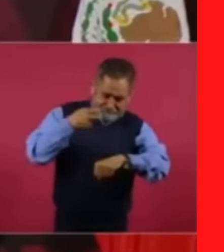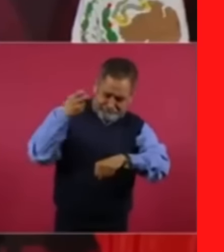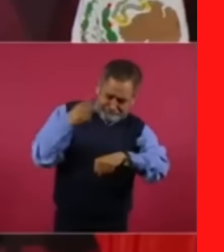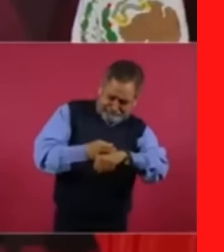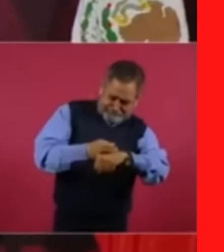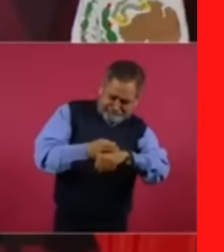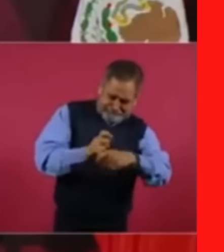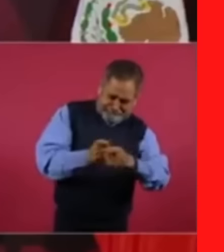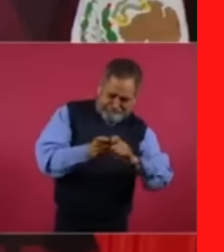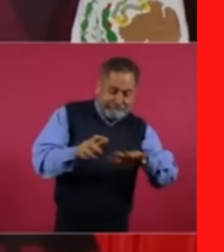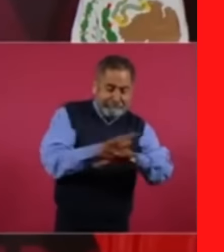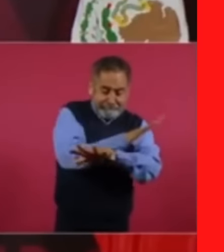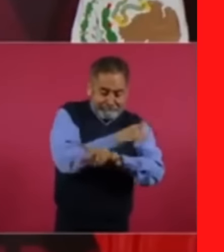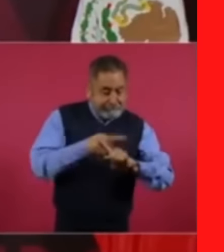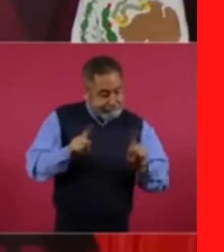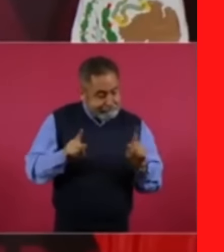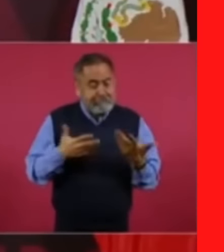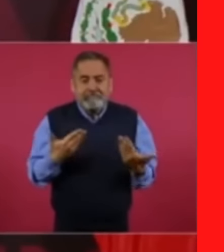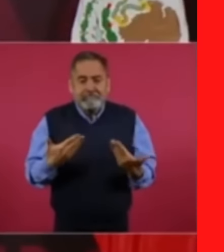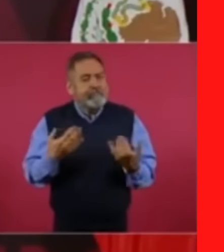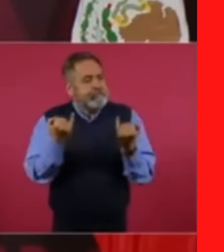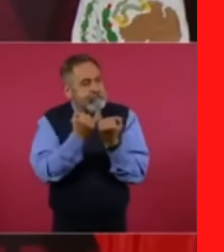de modo de parecer.